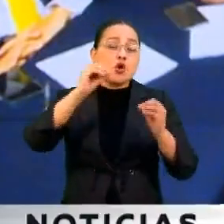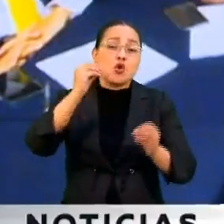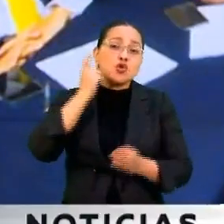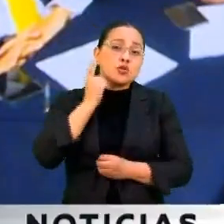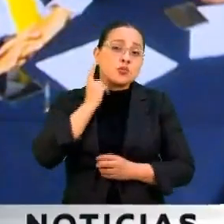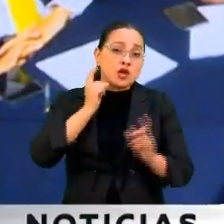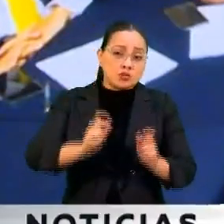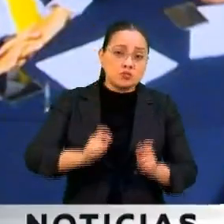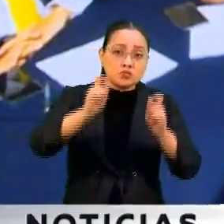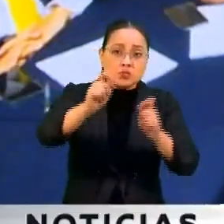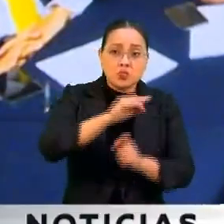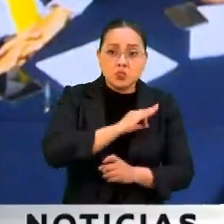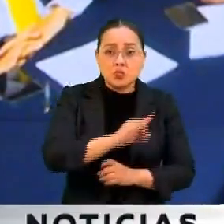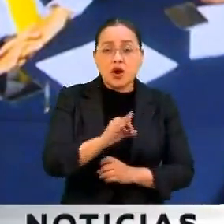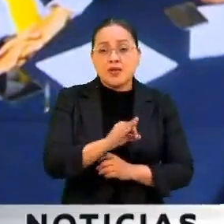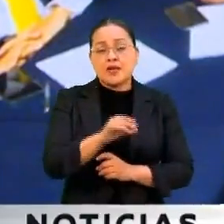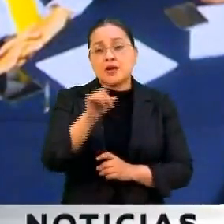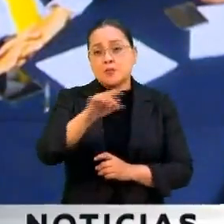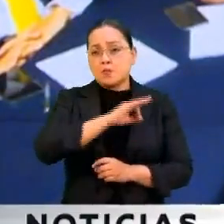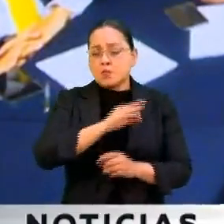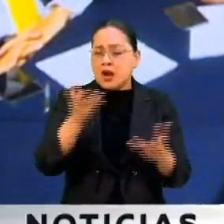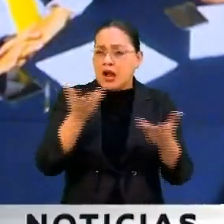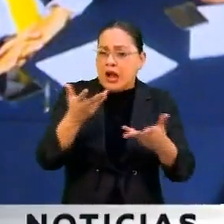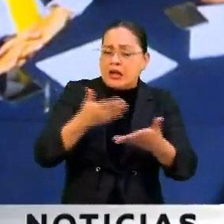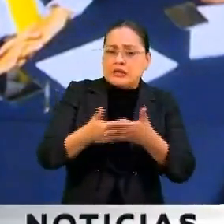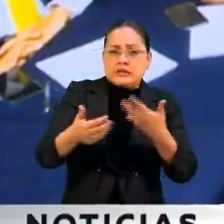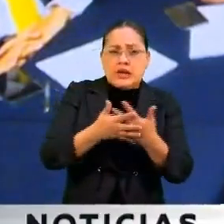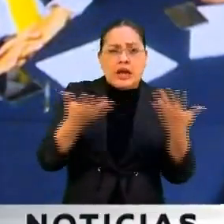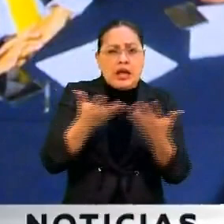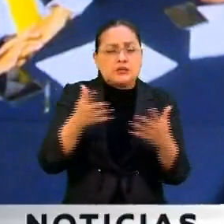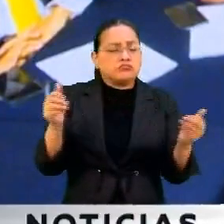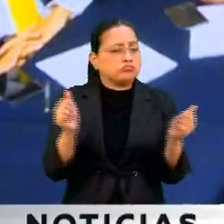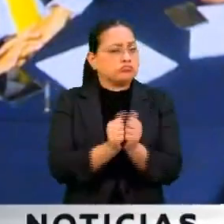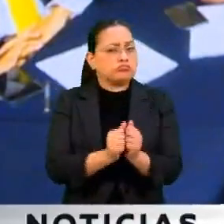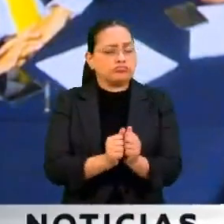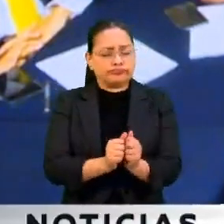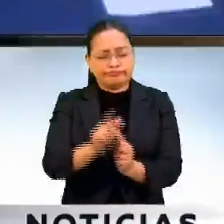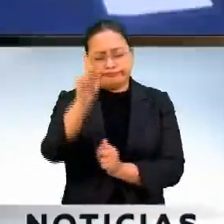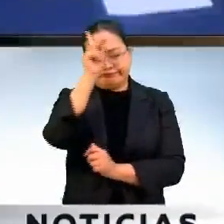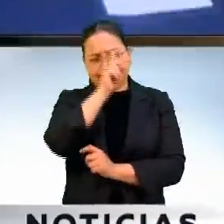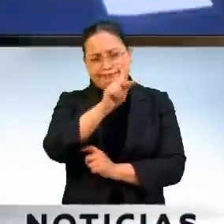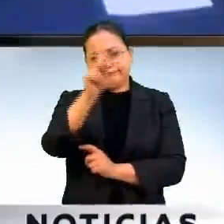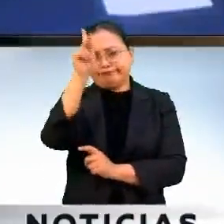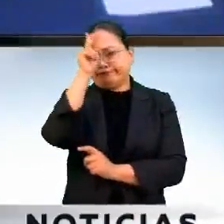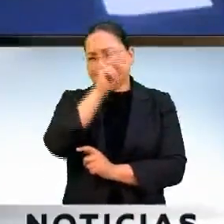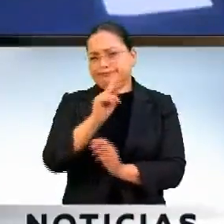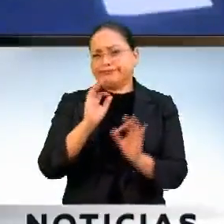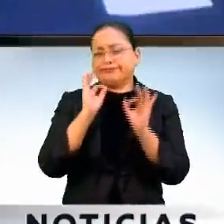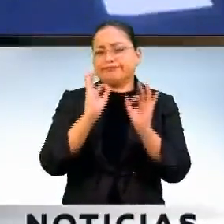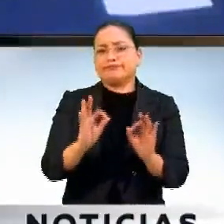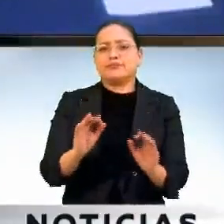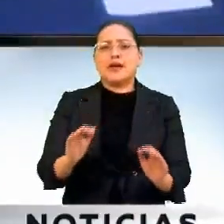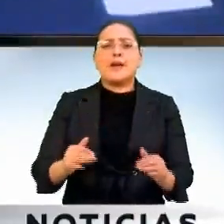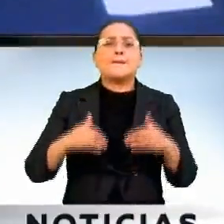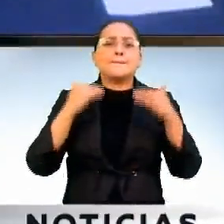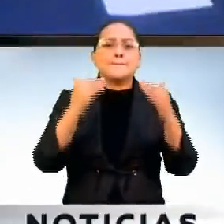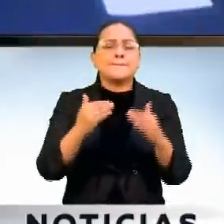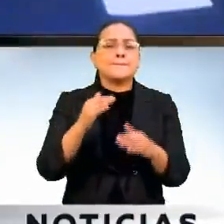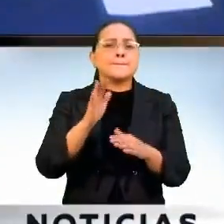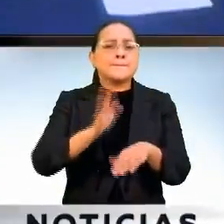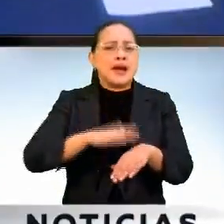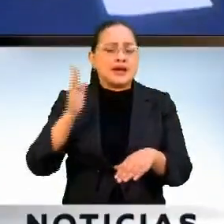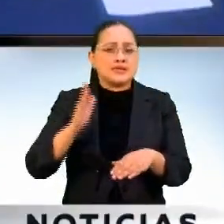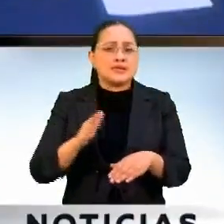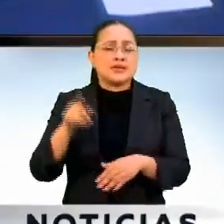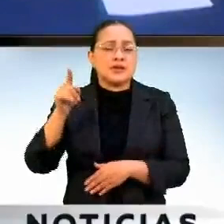esa posibilidad, actúen con mayor prudencia, con mayor ponderación, con